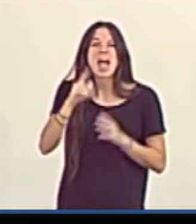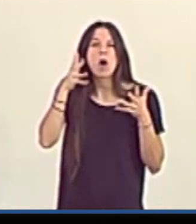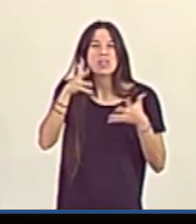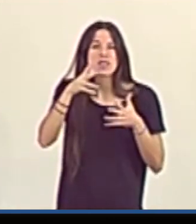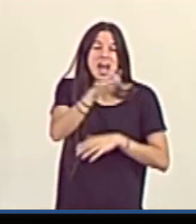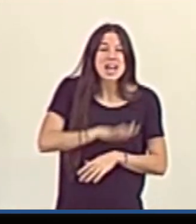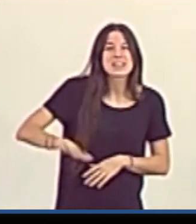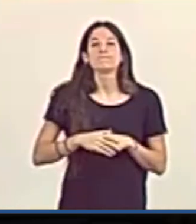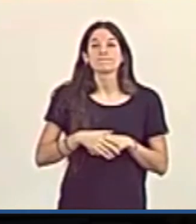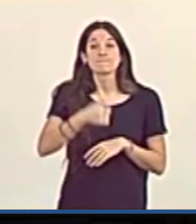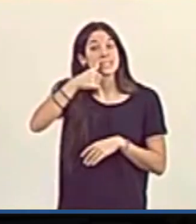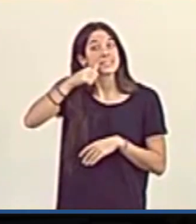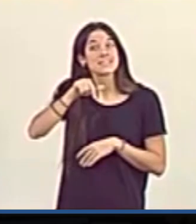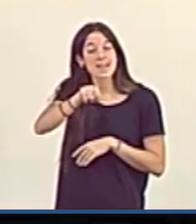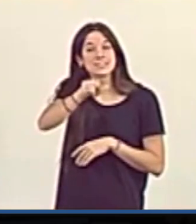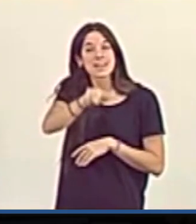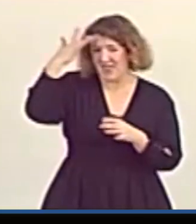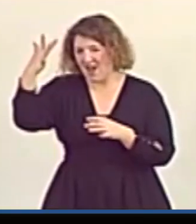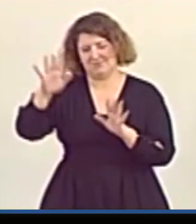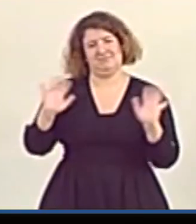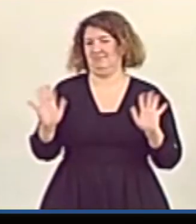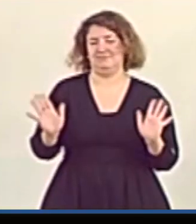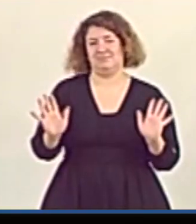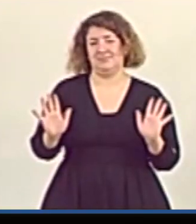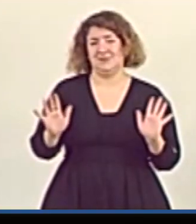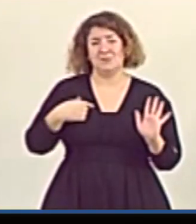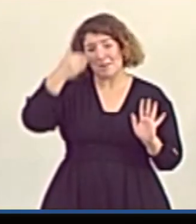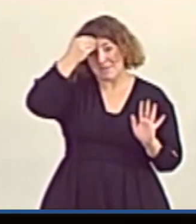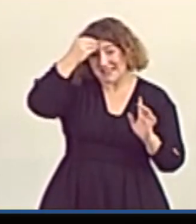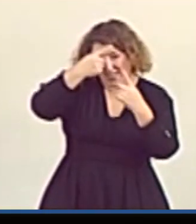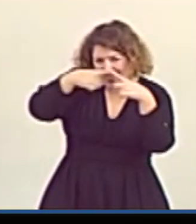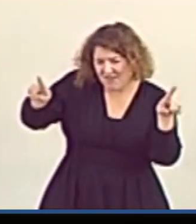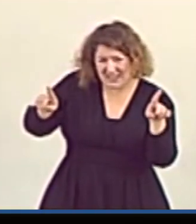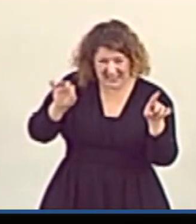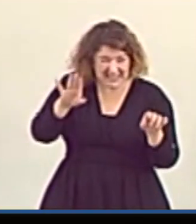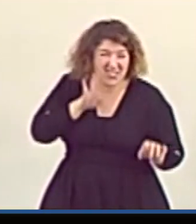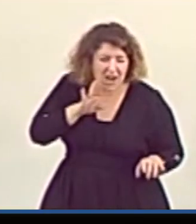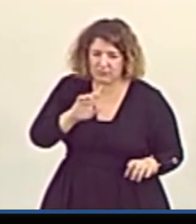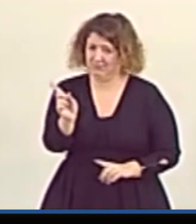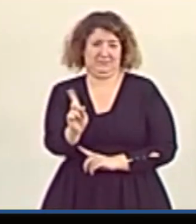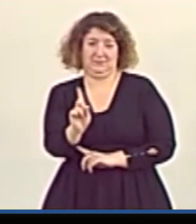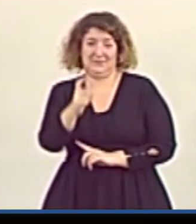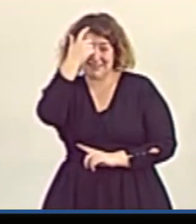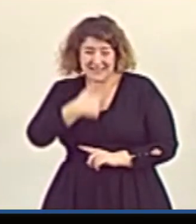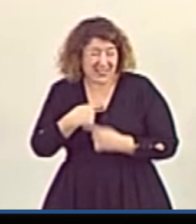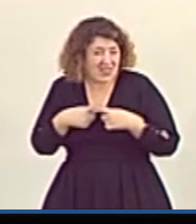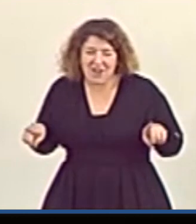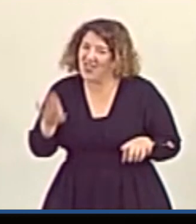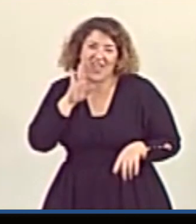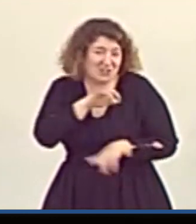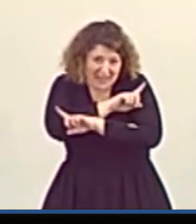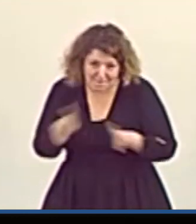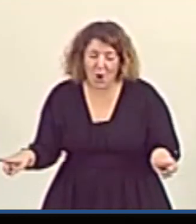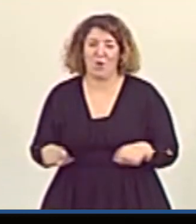juzgarle por pertenencia a organización terrorista. Pensar diferente, créanme que no es delito. Ser diferente no es